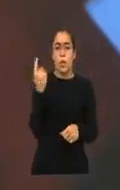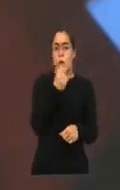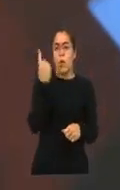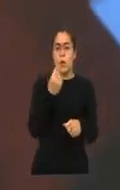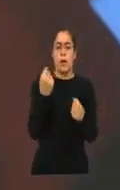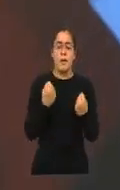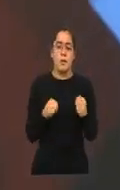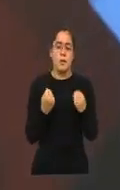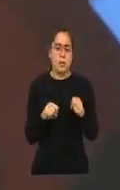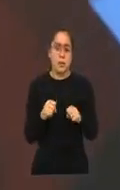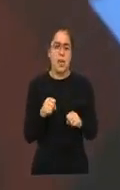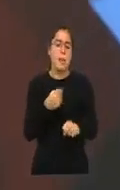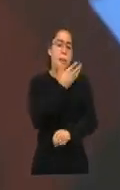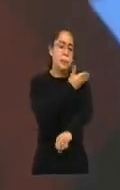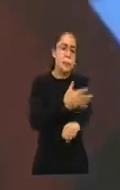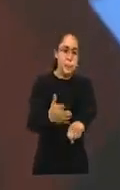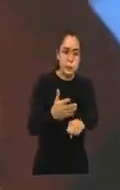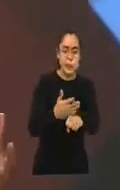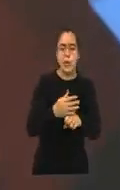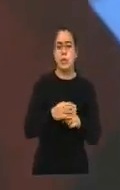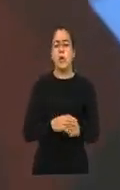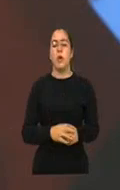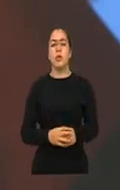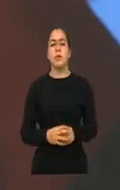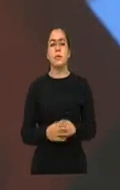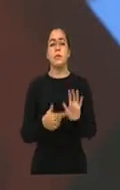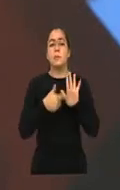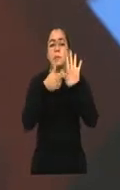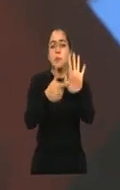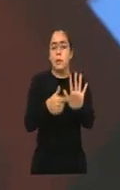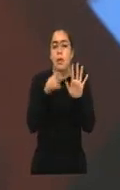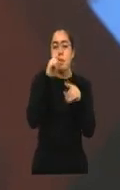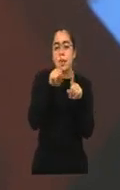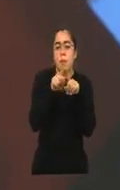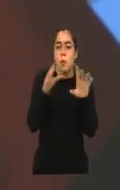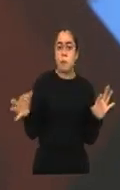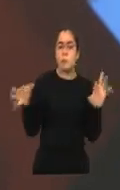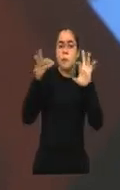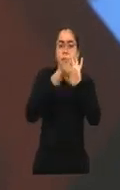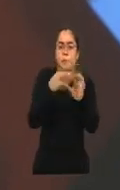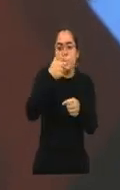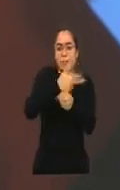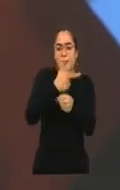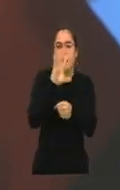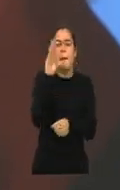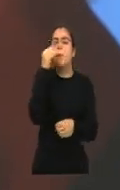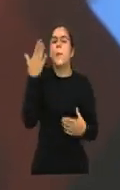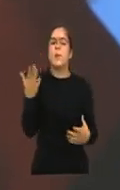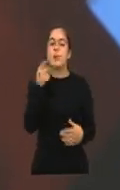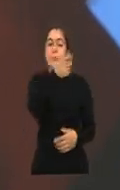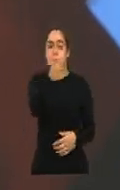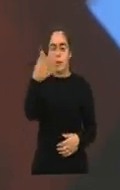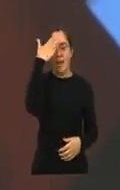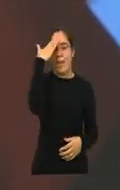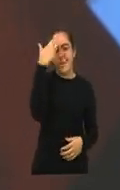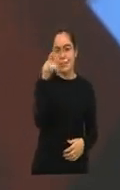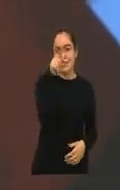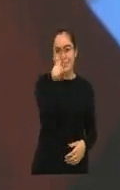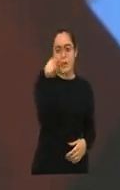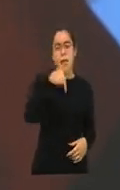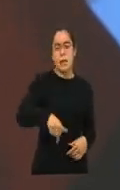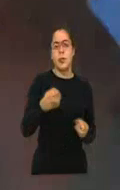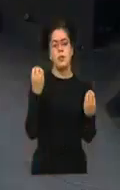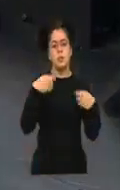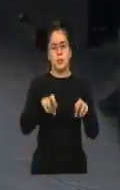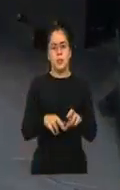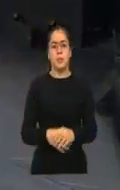Testimonios, personalidades y por supuesto unidos en Guatemala porque gracias a ustedes, gracias a ti, esto es posible. Es posible